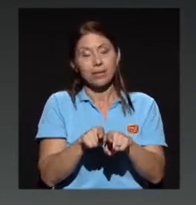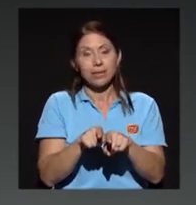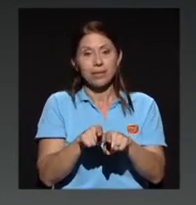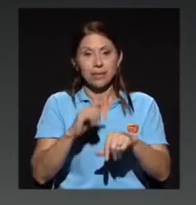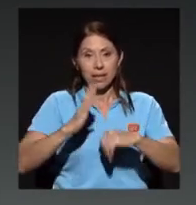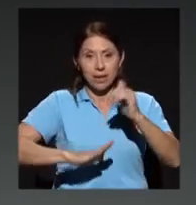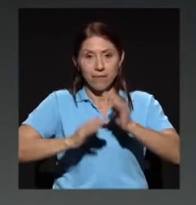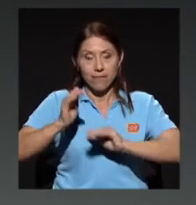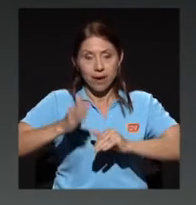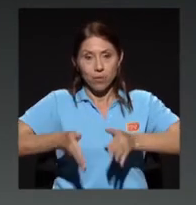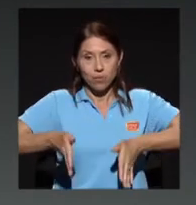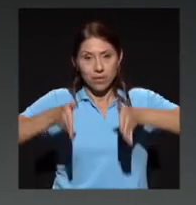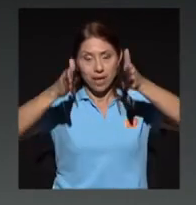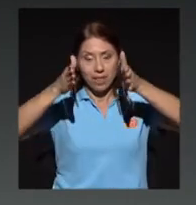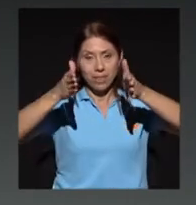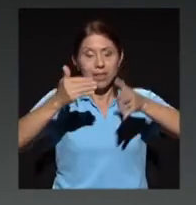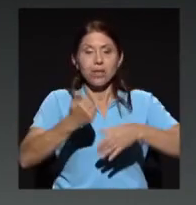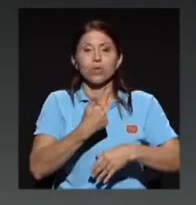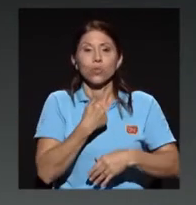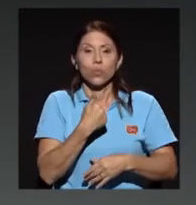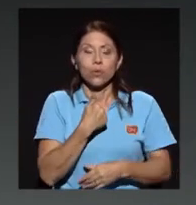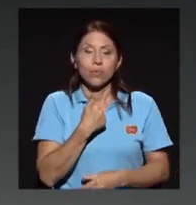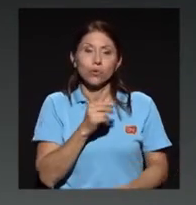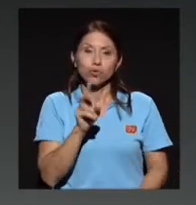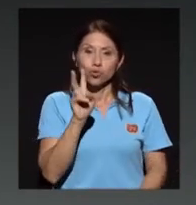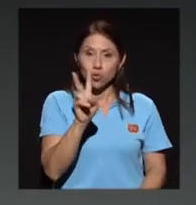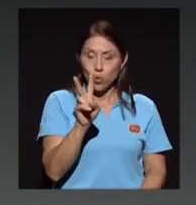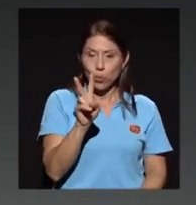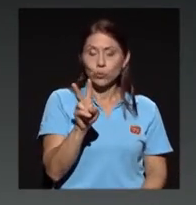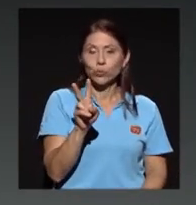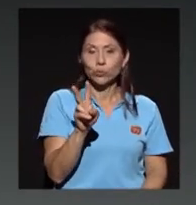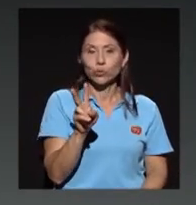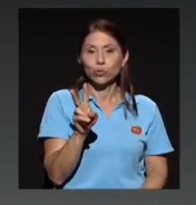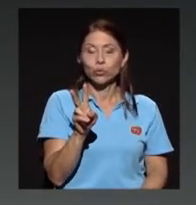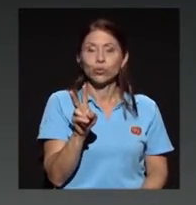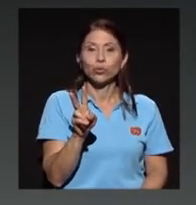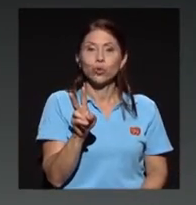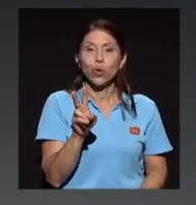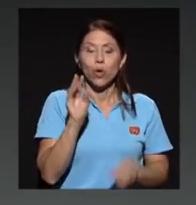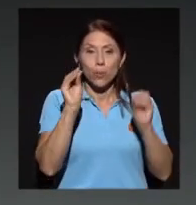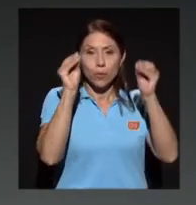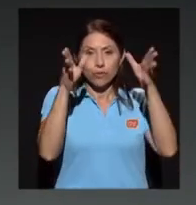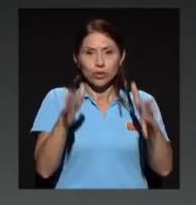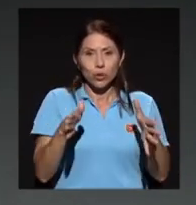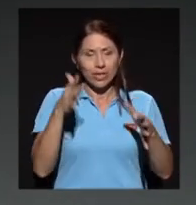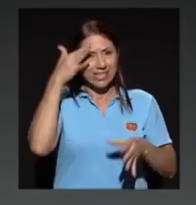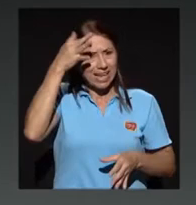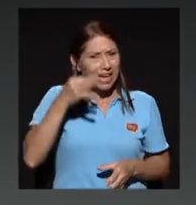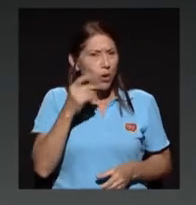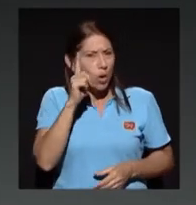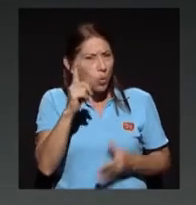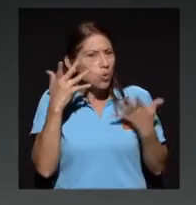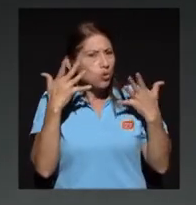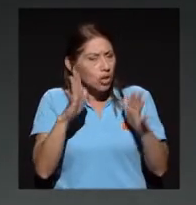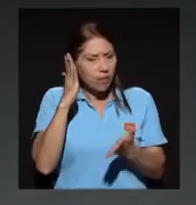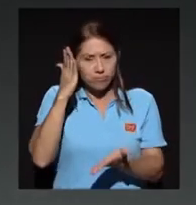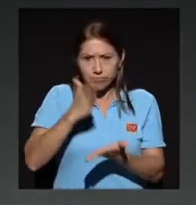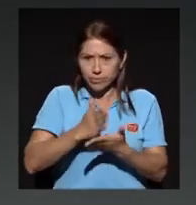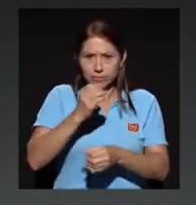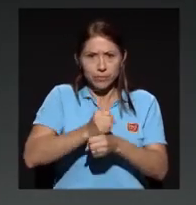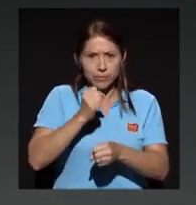dos profesores, creo que uno ya se jubiló de